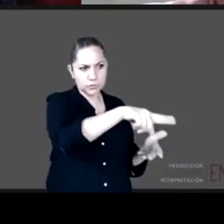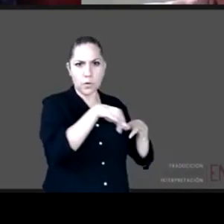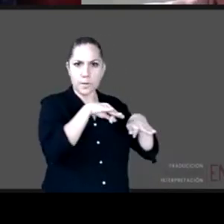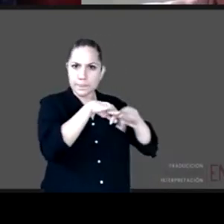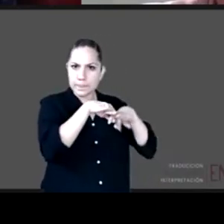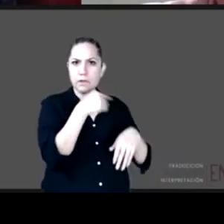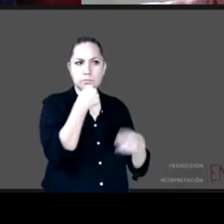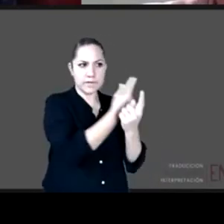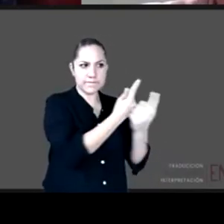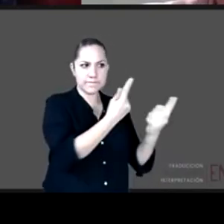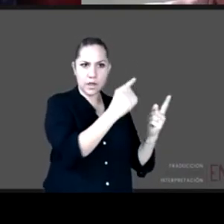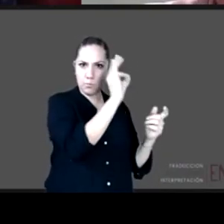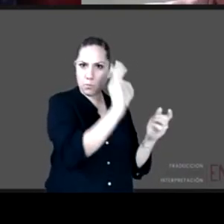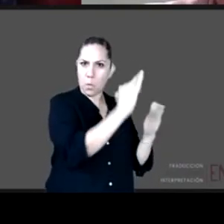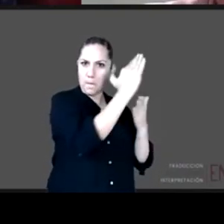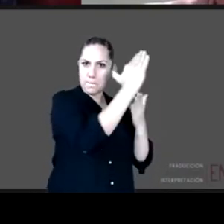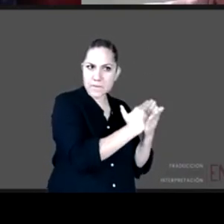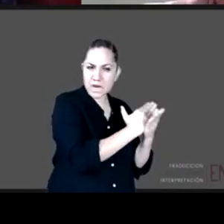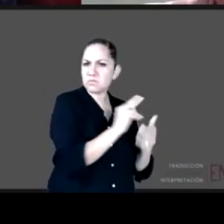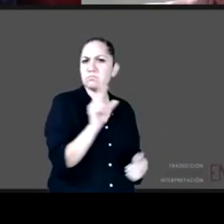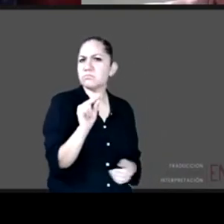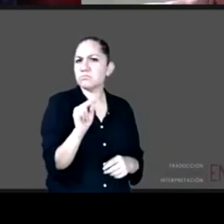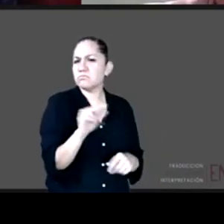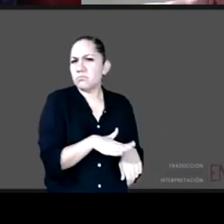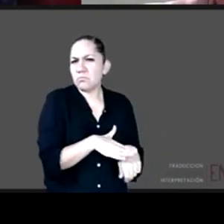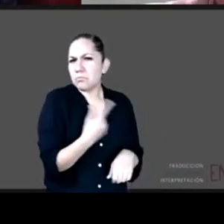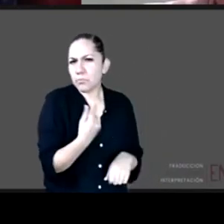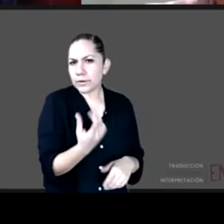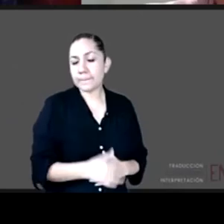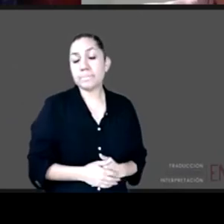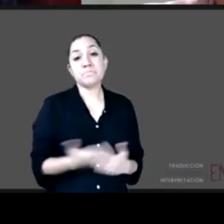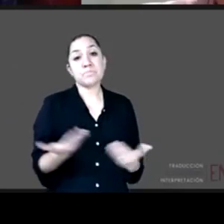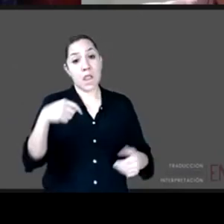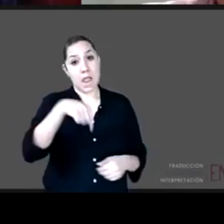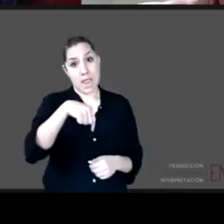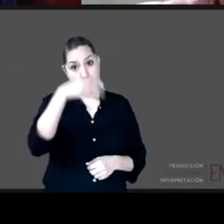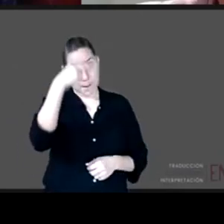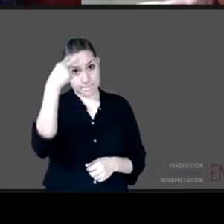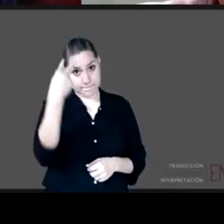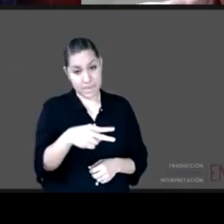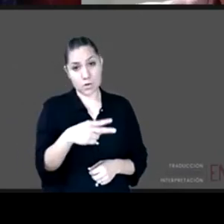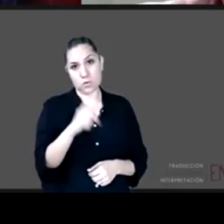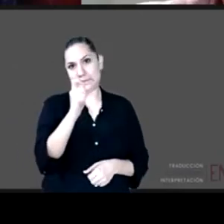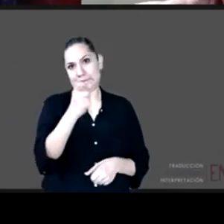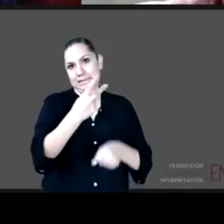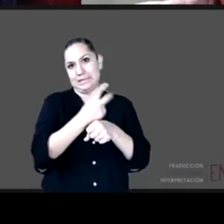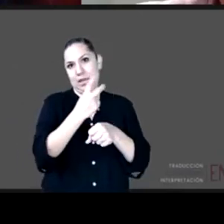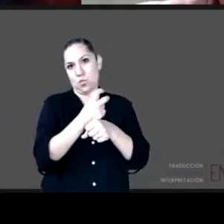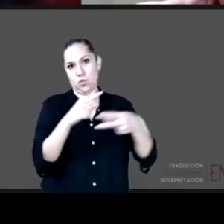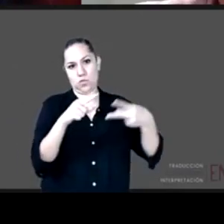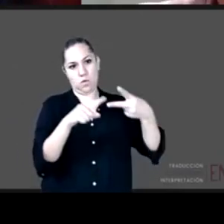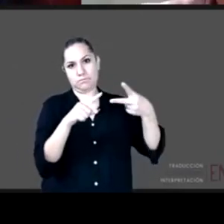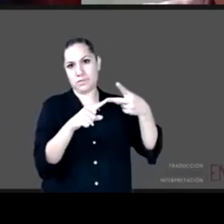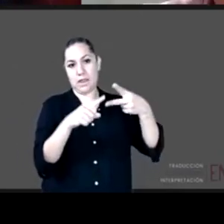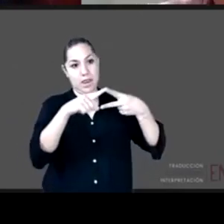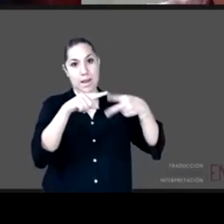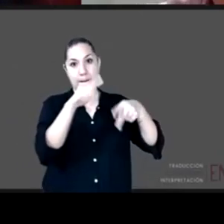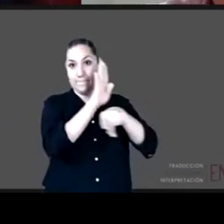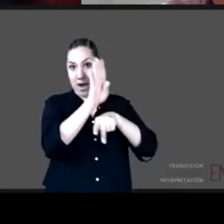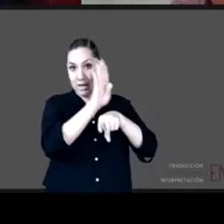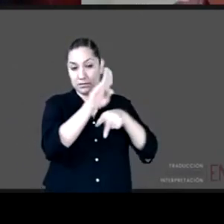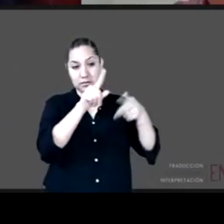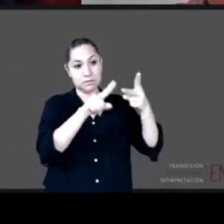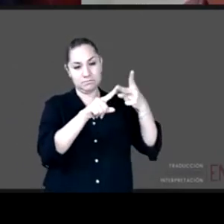disminuya recuerdo que México es el segundo país en América Latina donde se presenta con mayor incidencia el trabajo infantil